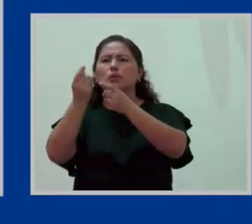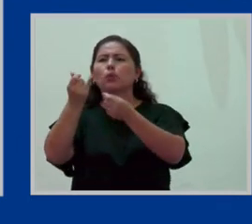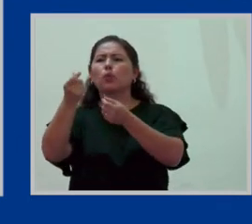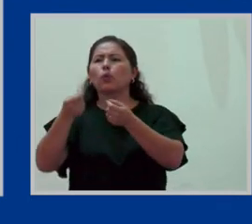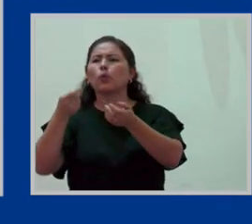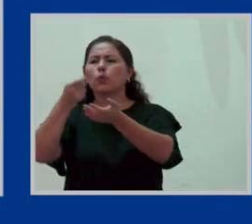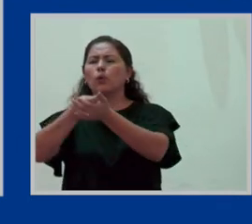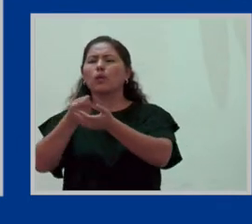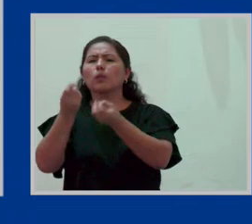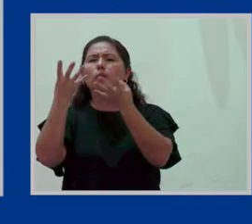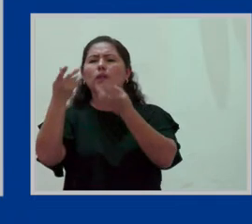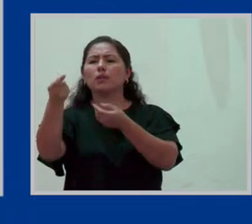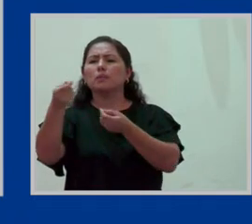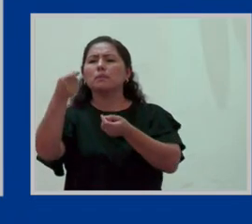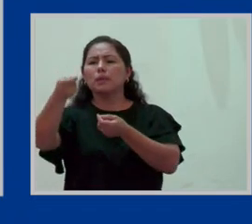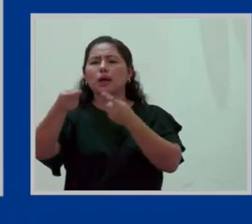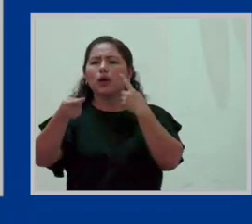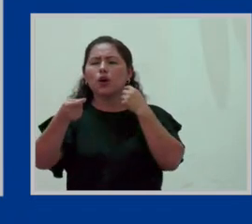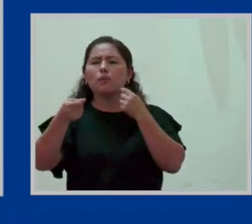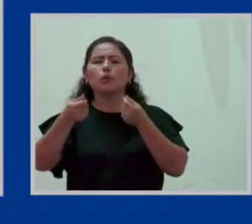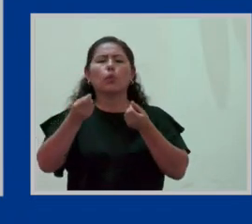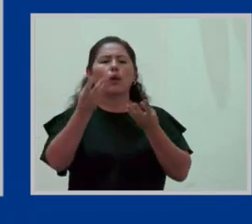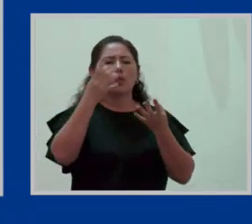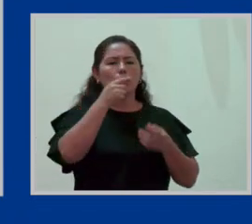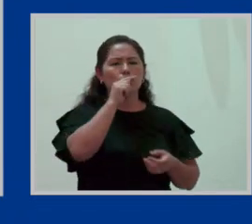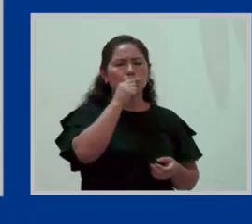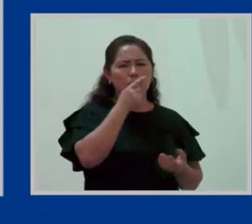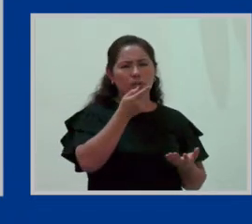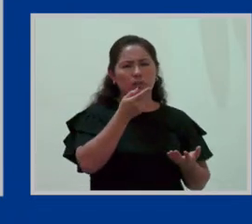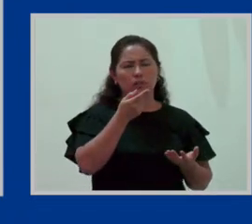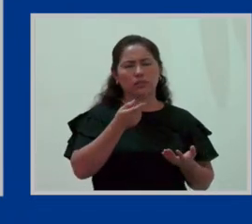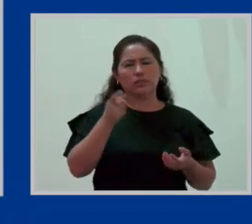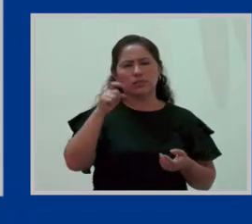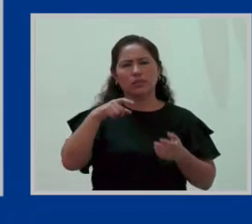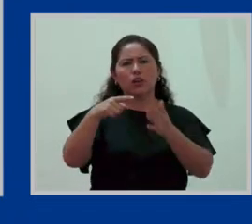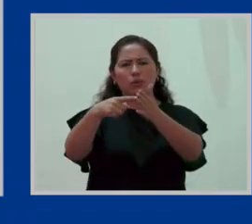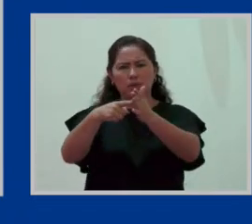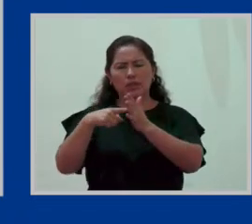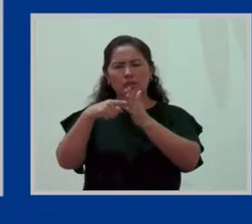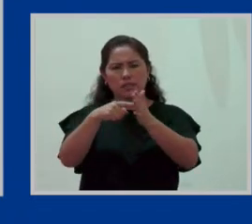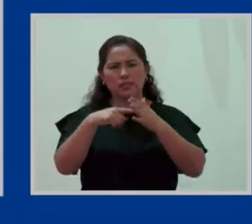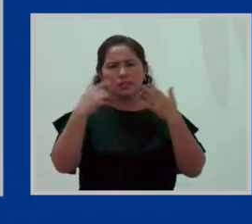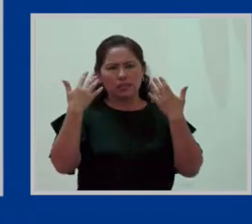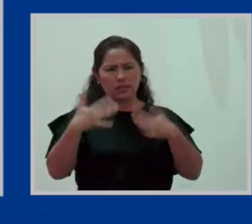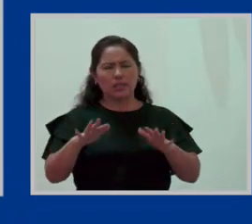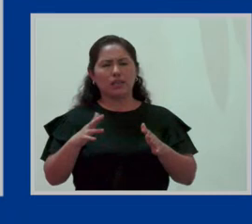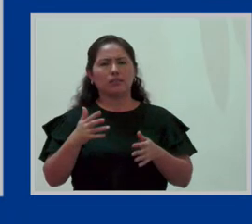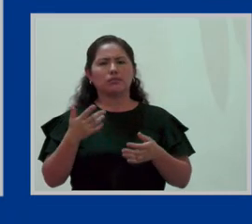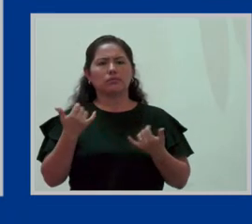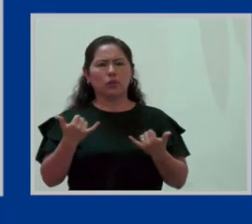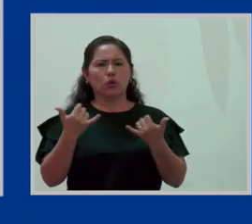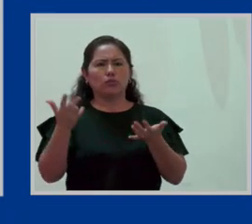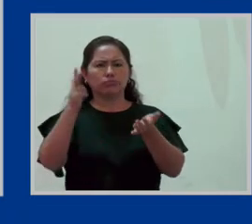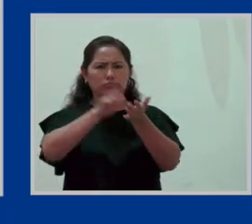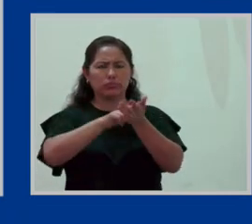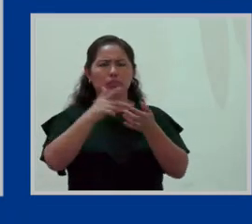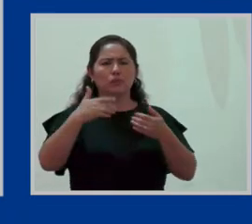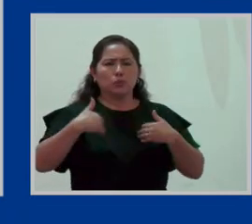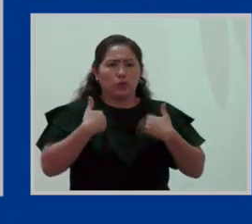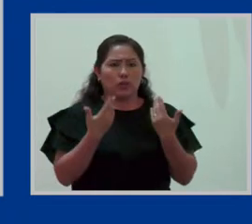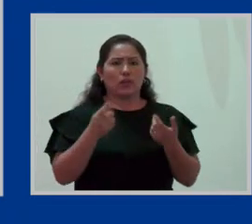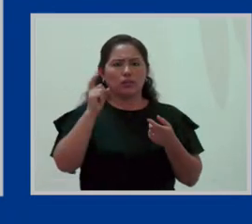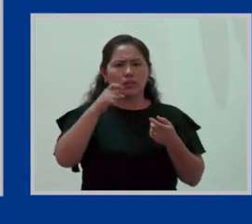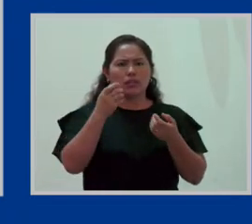cuánto gana una persona y cuánto gana otra. Lo que hacen estas obligaciones ya reguladas al día de hoy es poder